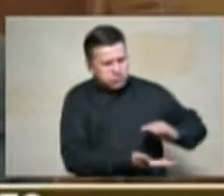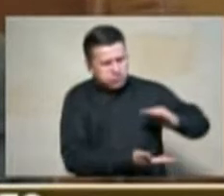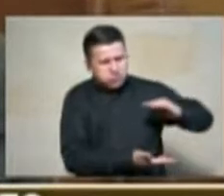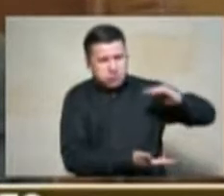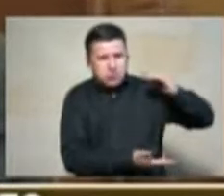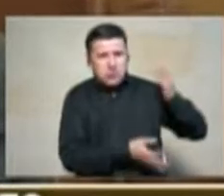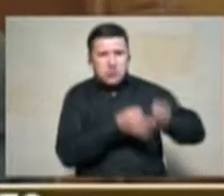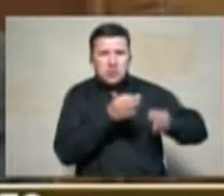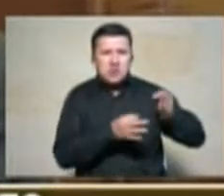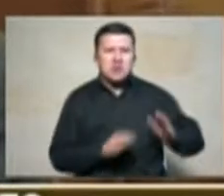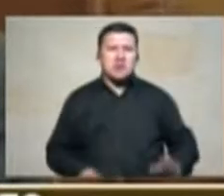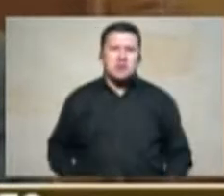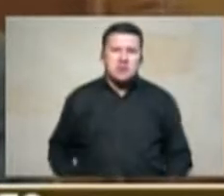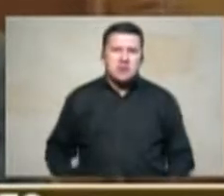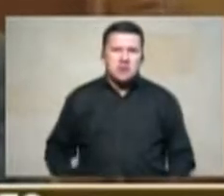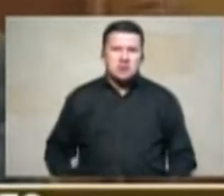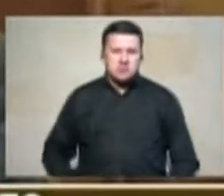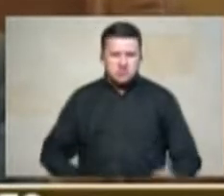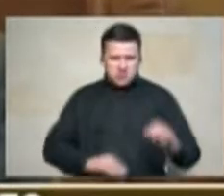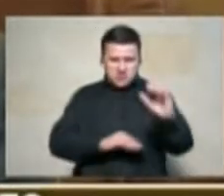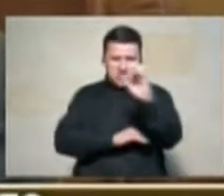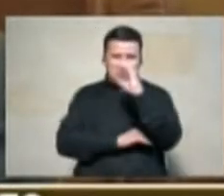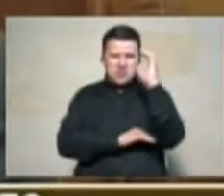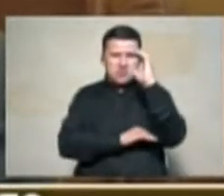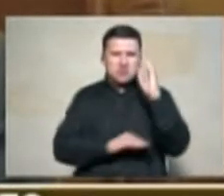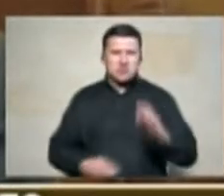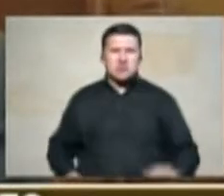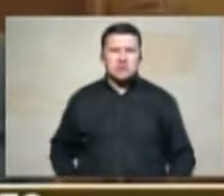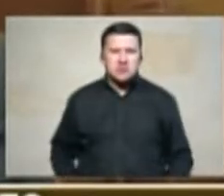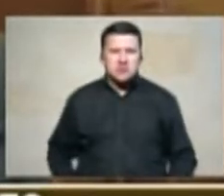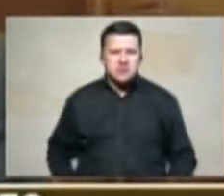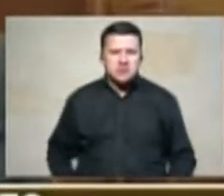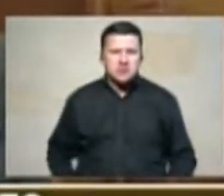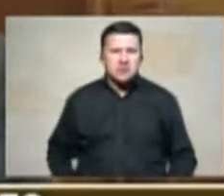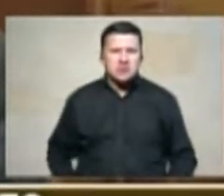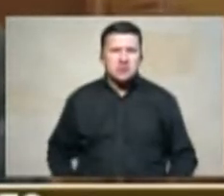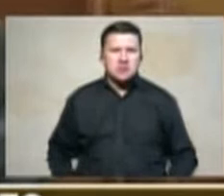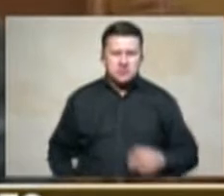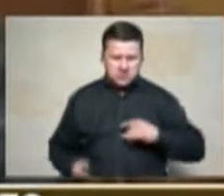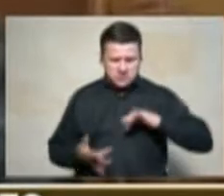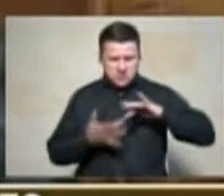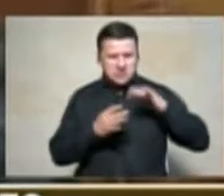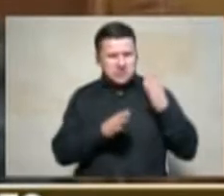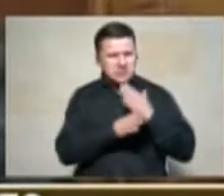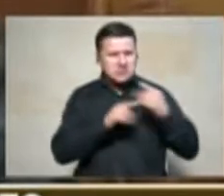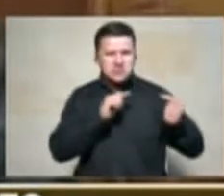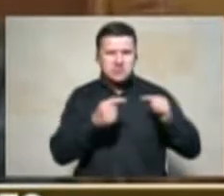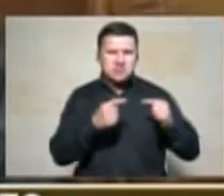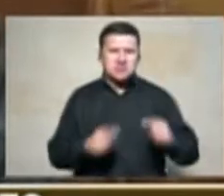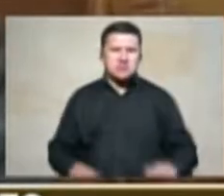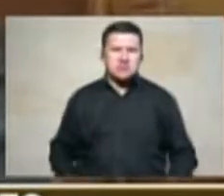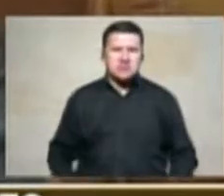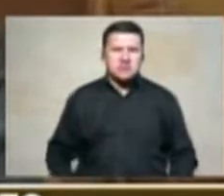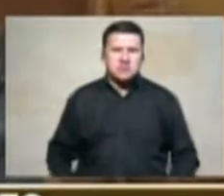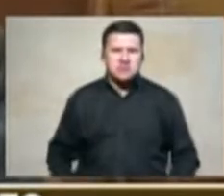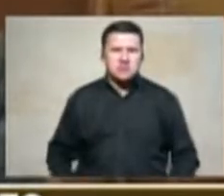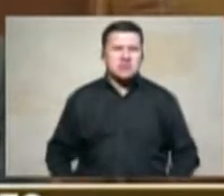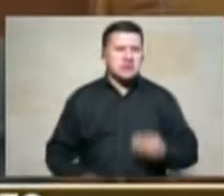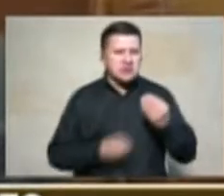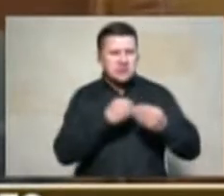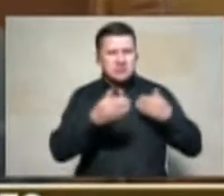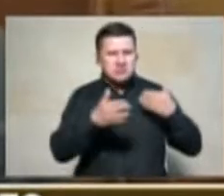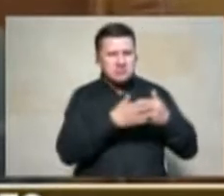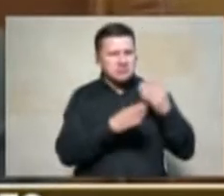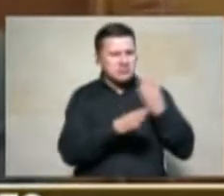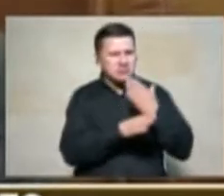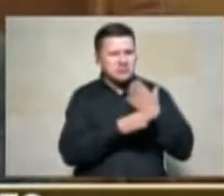que prueban que en Colombia con el pretexto del conflicto armado se hizo